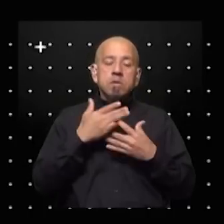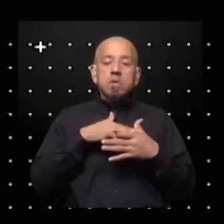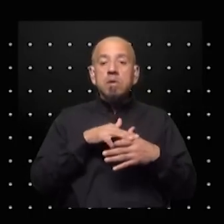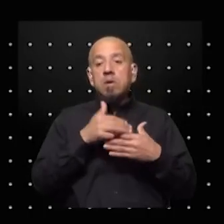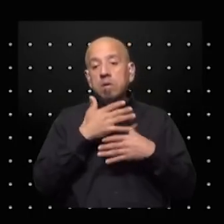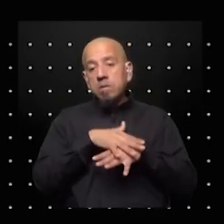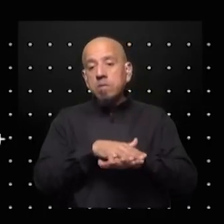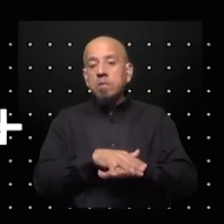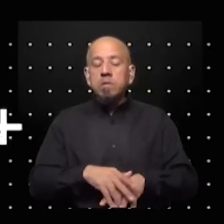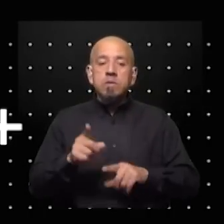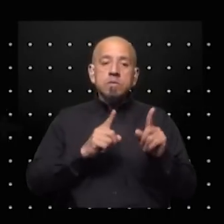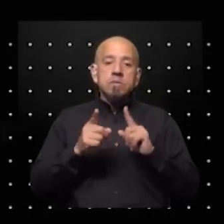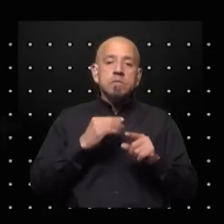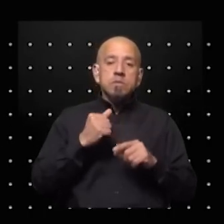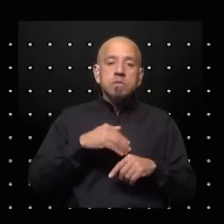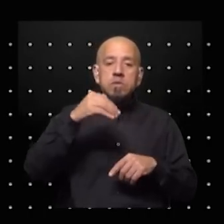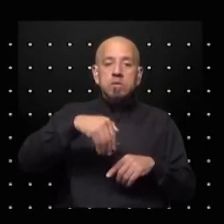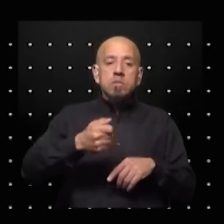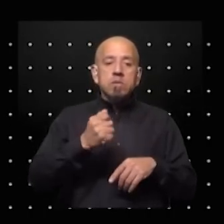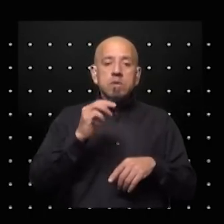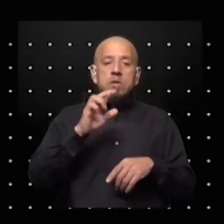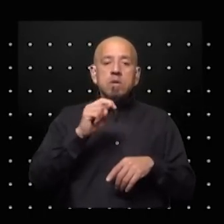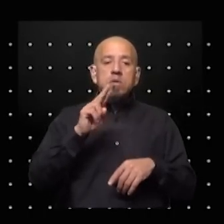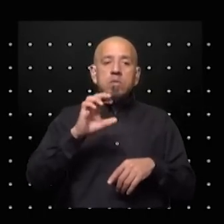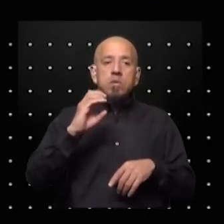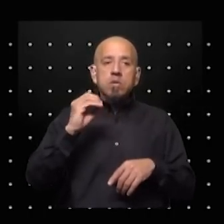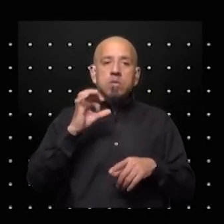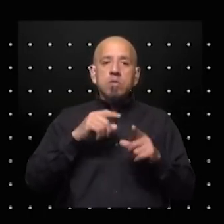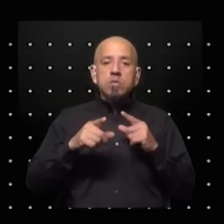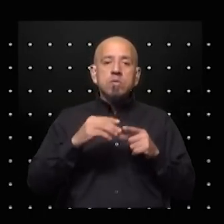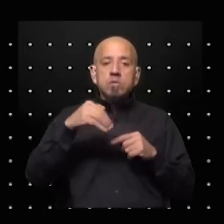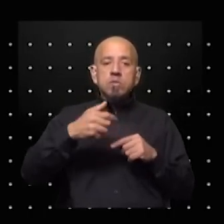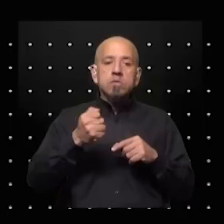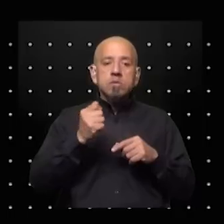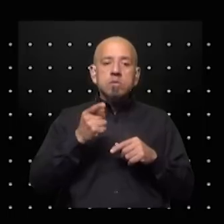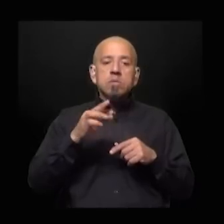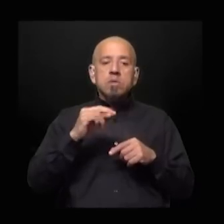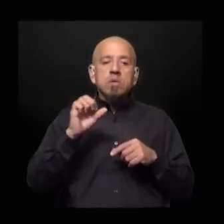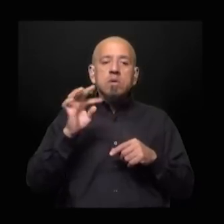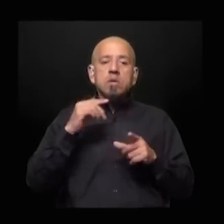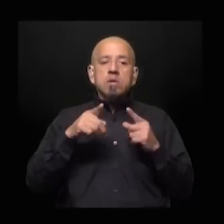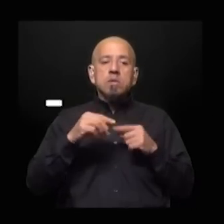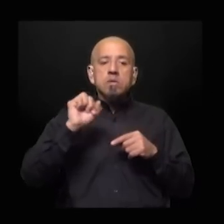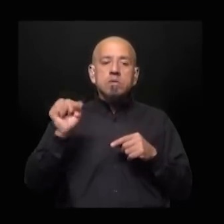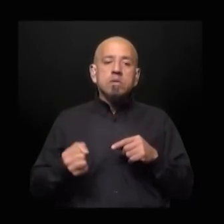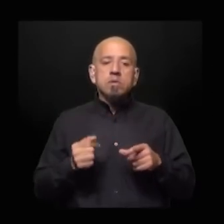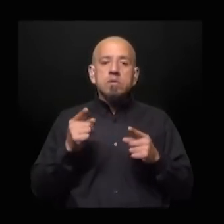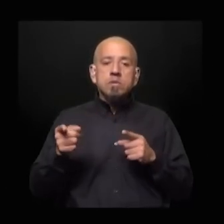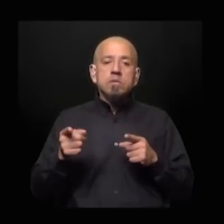algunos muy relevantes como Marruecos que es una potencia regional en el Magreb o Nigeria que lo es en África